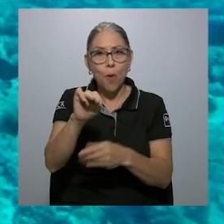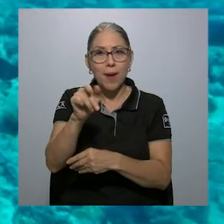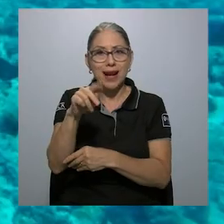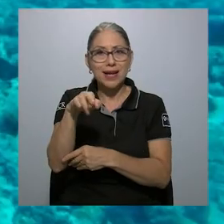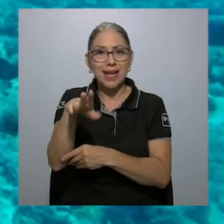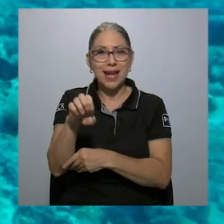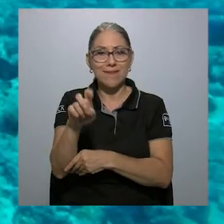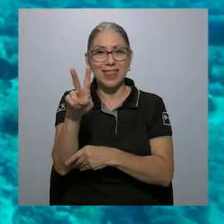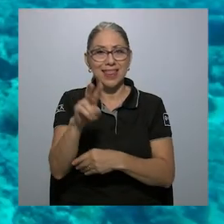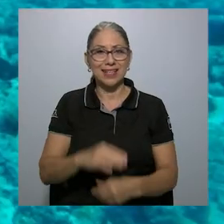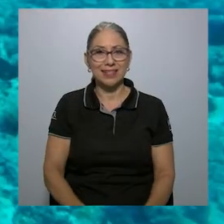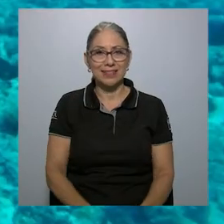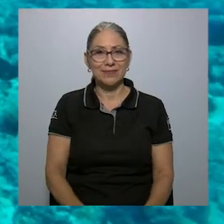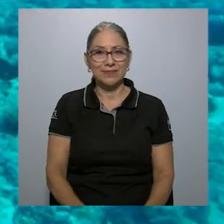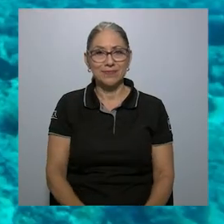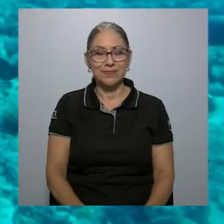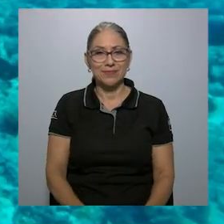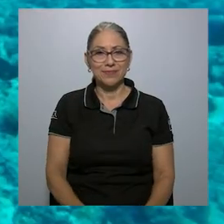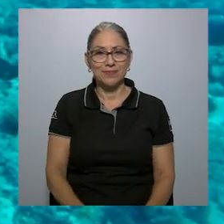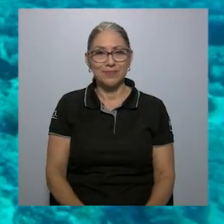informó Manrique Vindas.